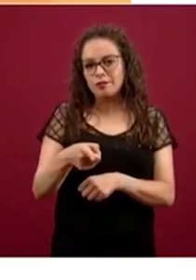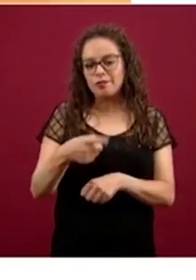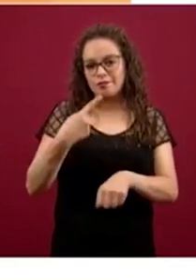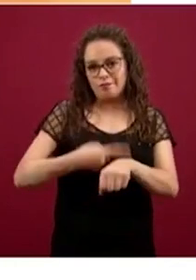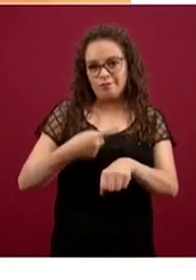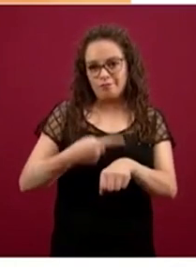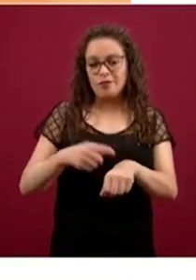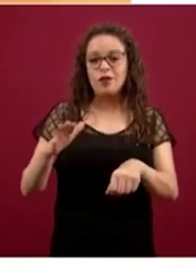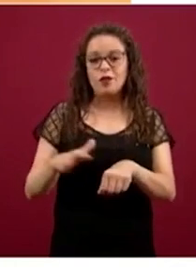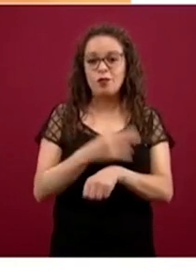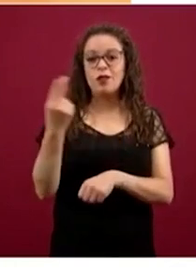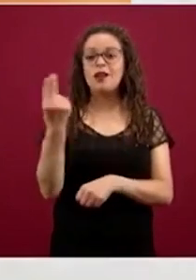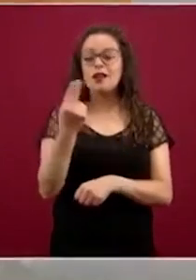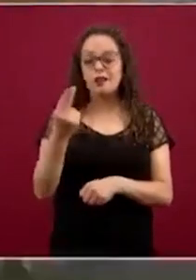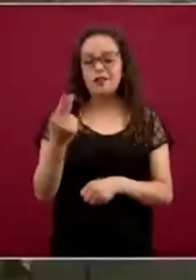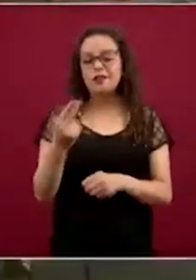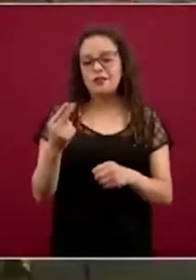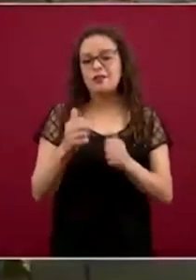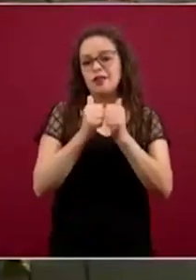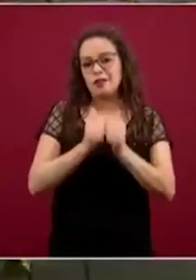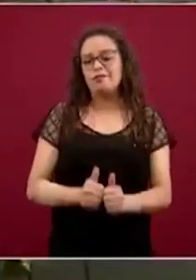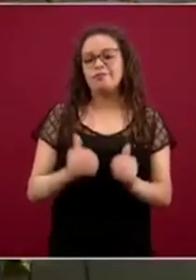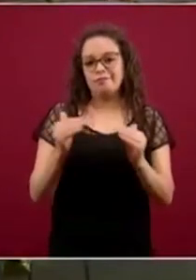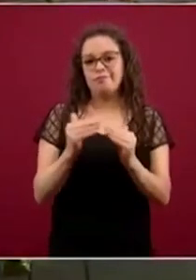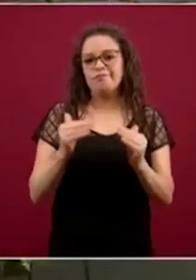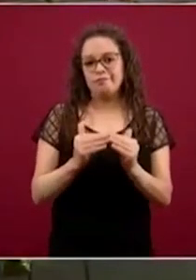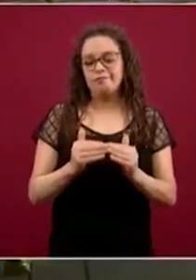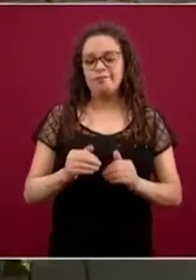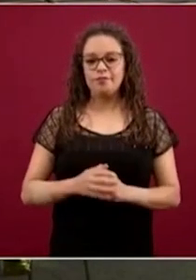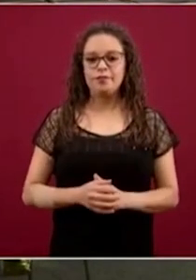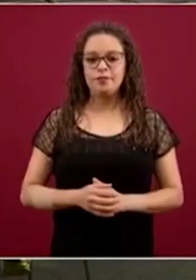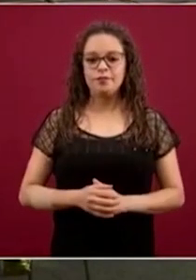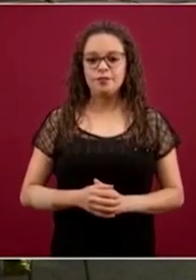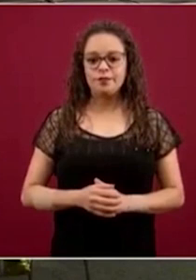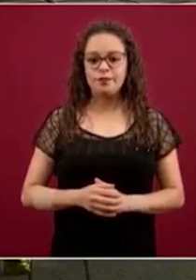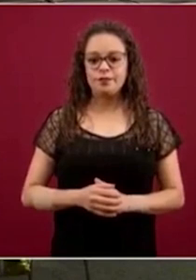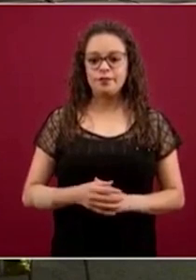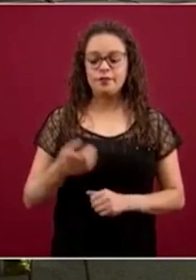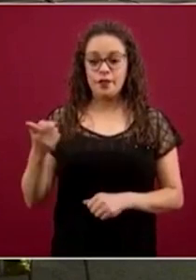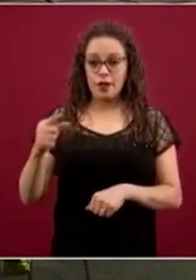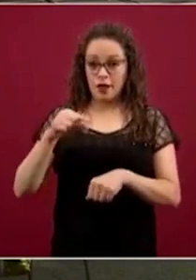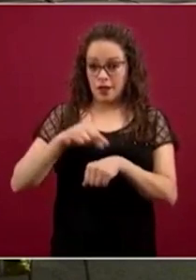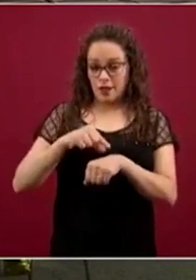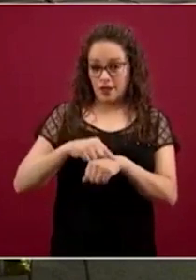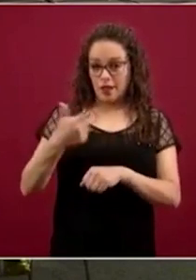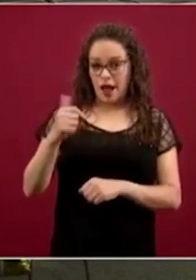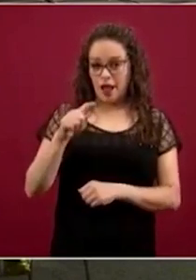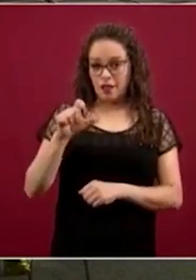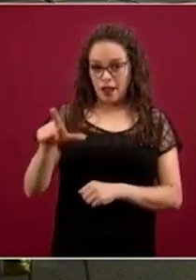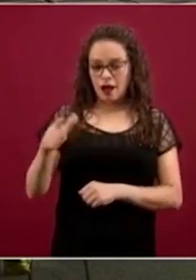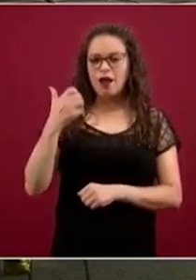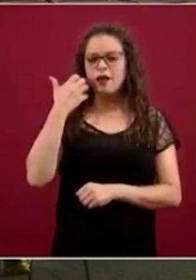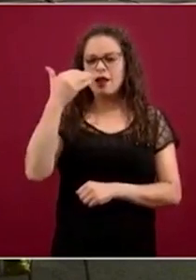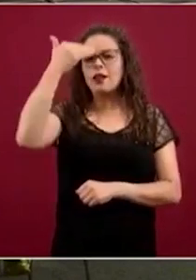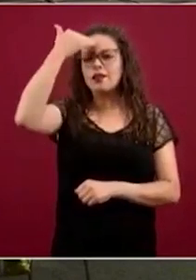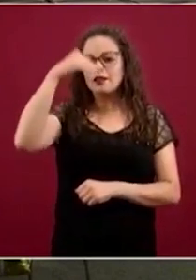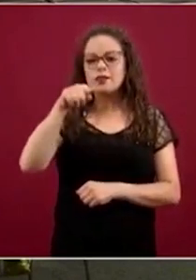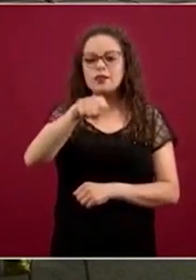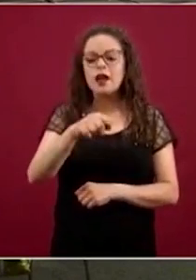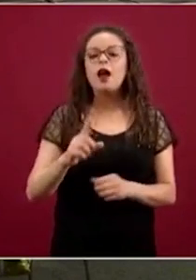vidas. Gobierno de México. El quiere escucharlos, quiere responder sus preguntas. Y para eso